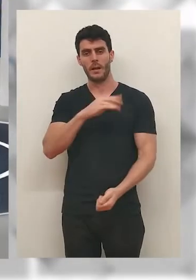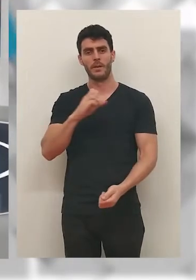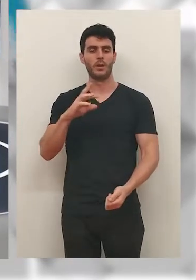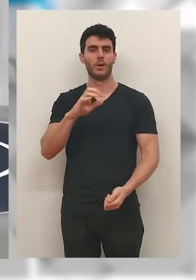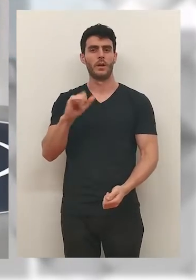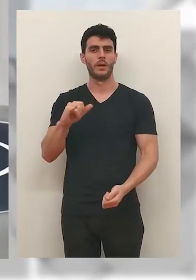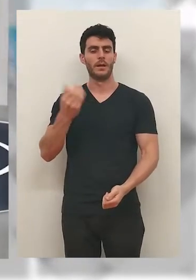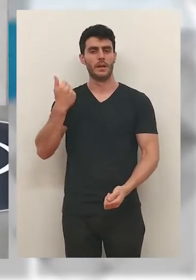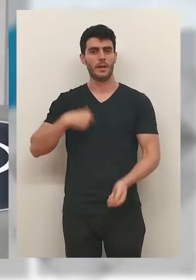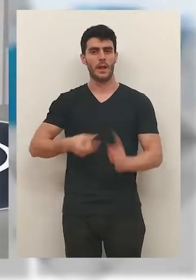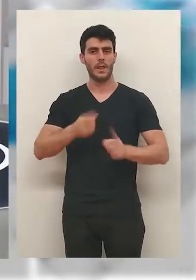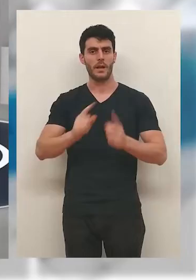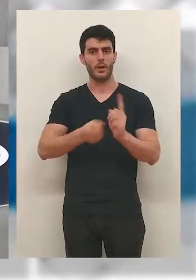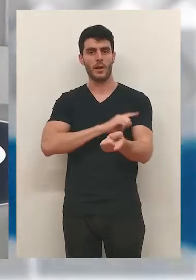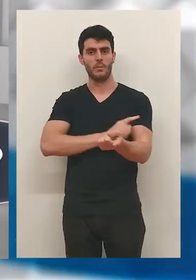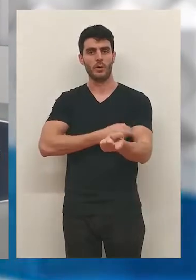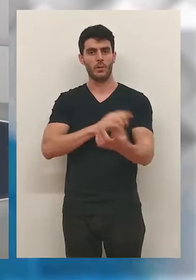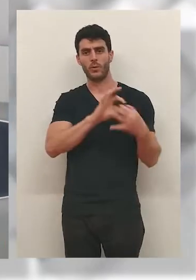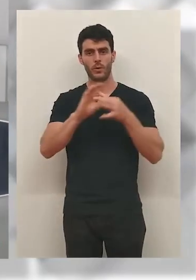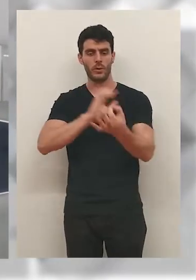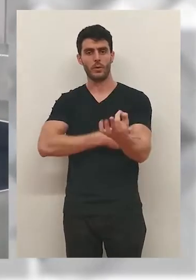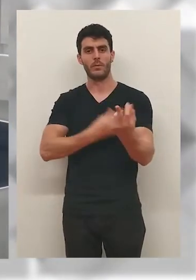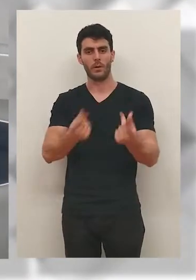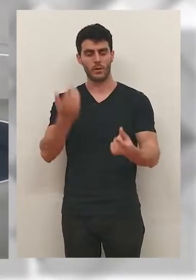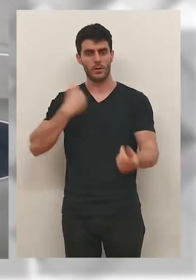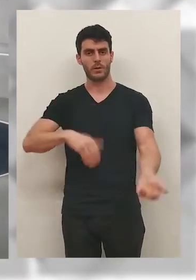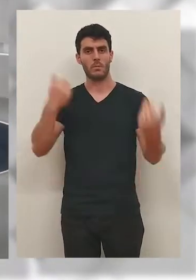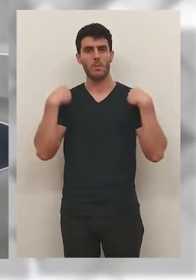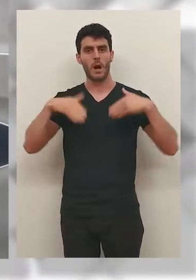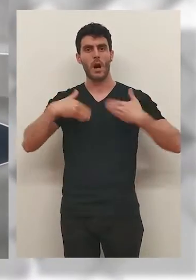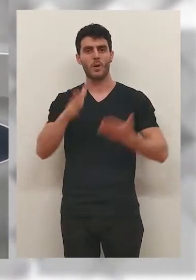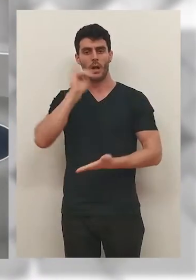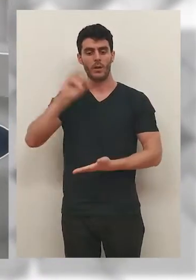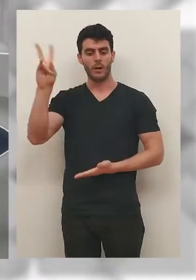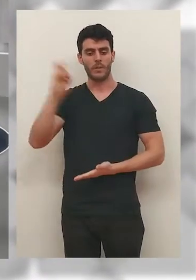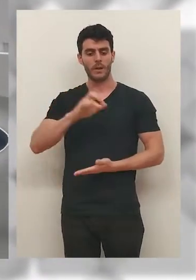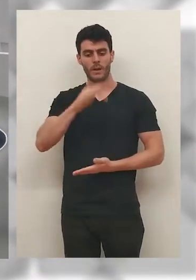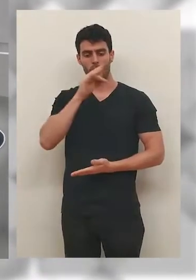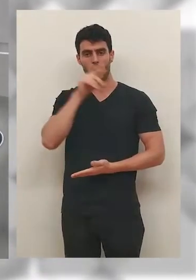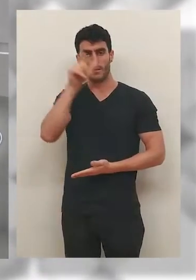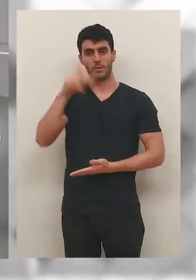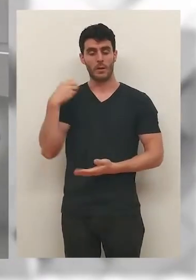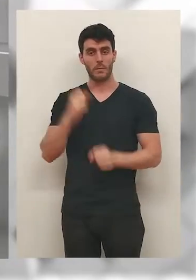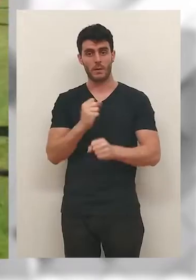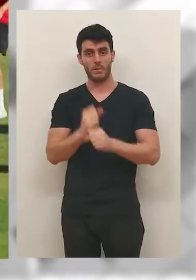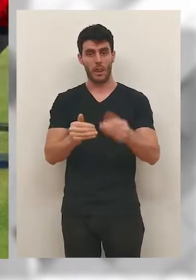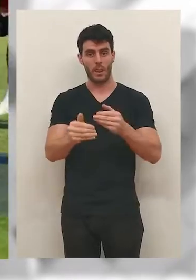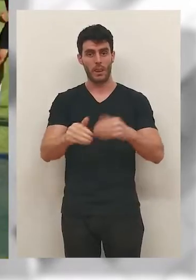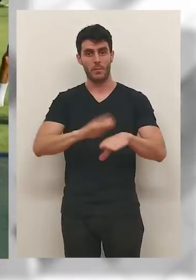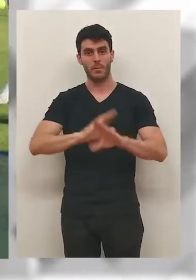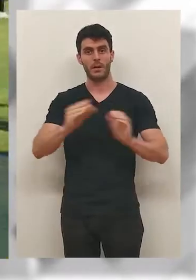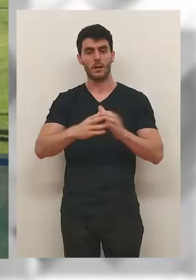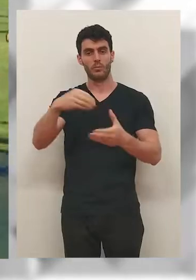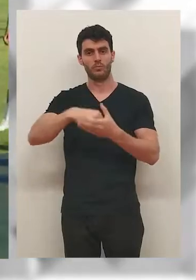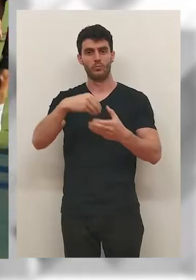Y en deportes, David Torices ya ejerce como director deportivo de la Unión Deportiva Logroñés. Aunque no ha llegado todavía aquí a la Rioja, Dupi